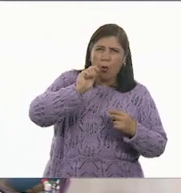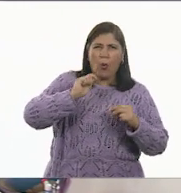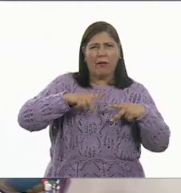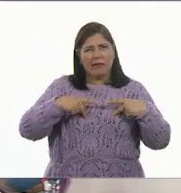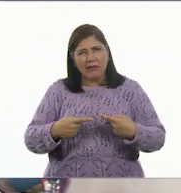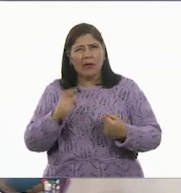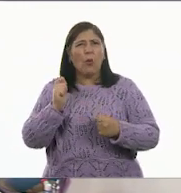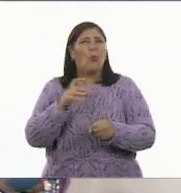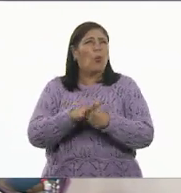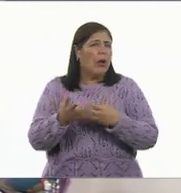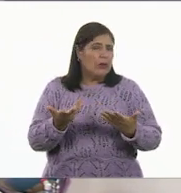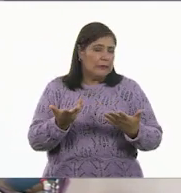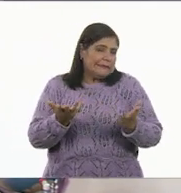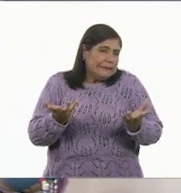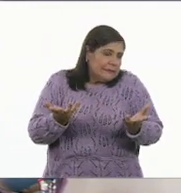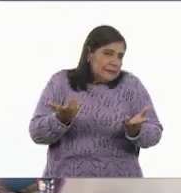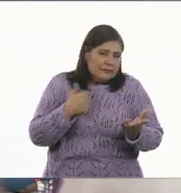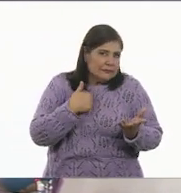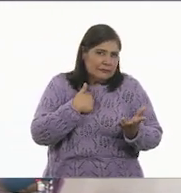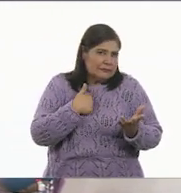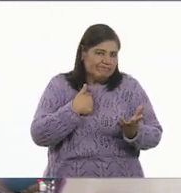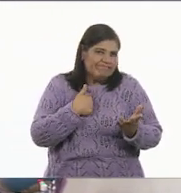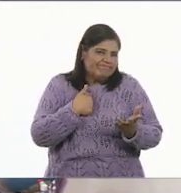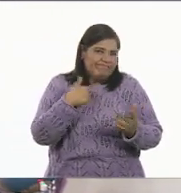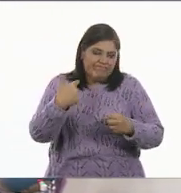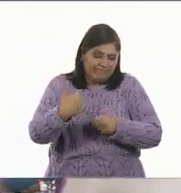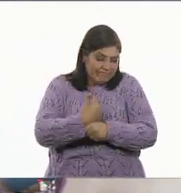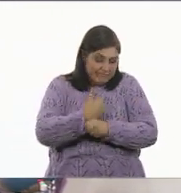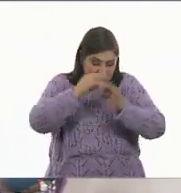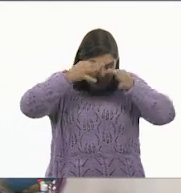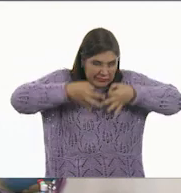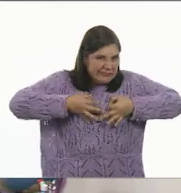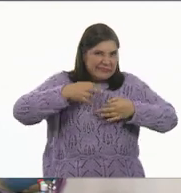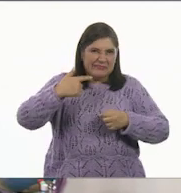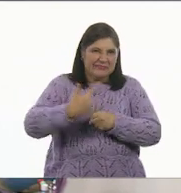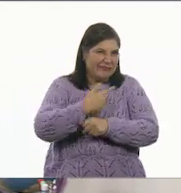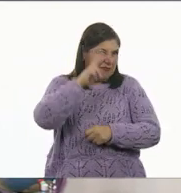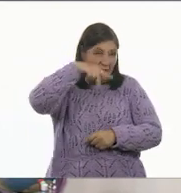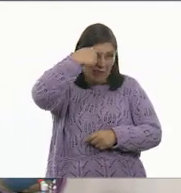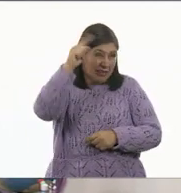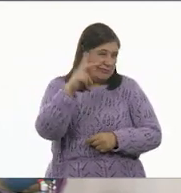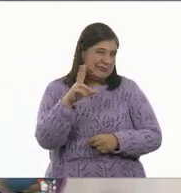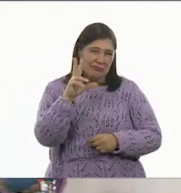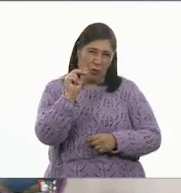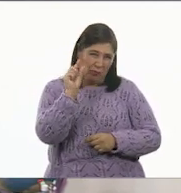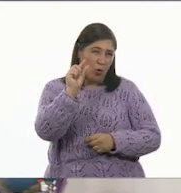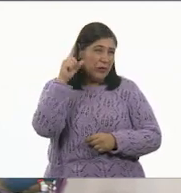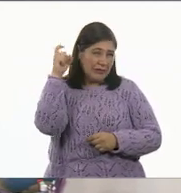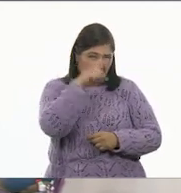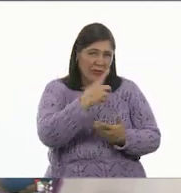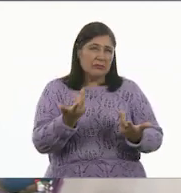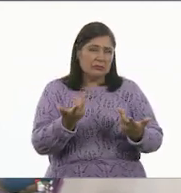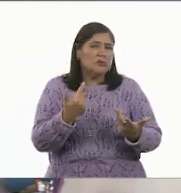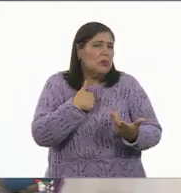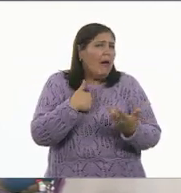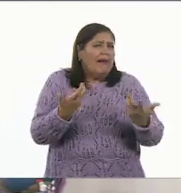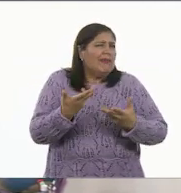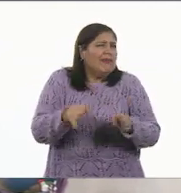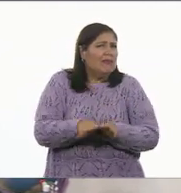tengo... Bueno, me cuesta mucho trabajo identificarlas. Así que, ¿cómo lo puedo hacer?